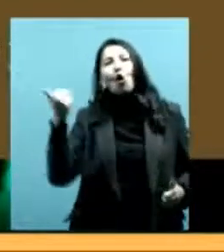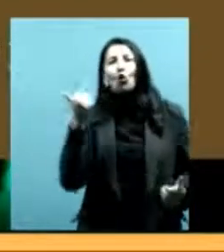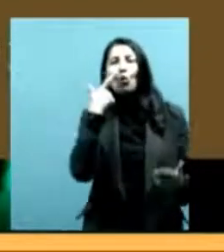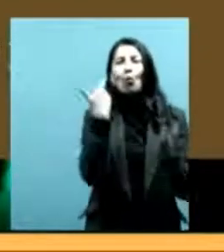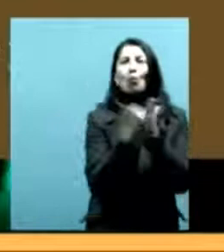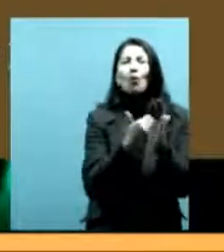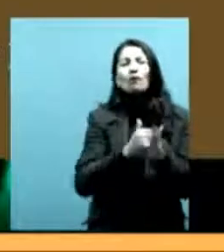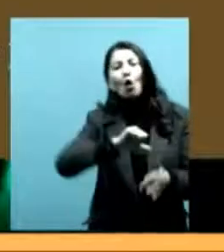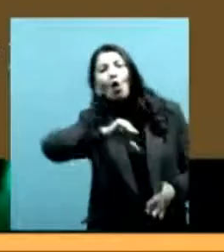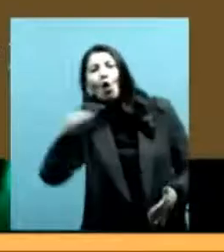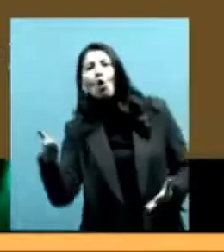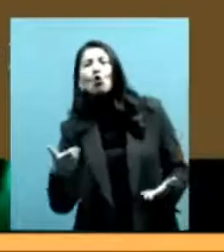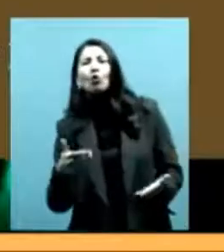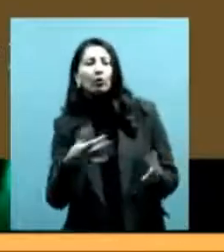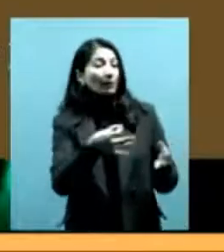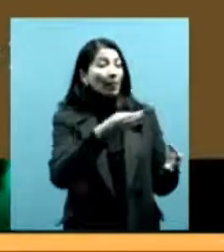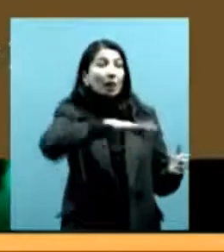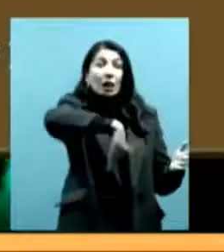evidencias.